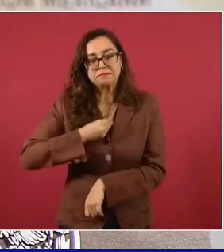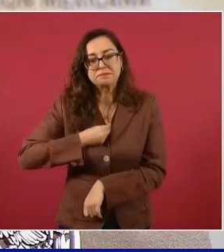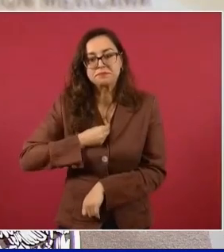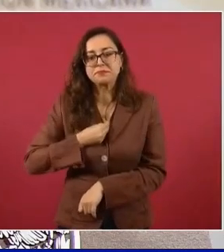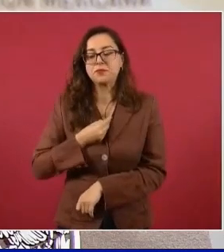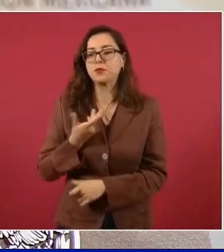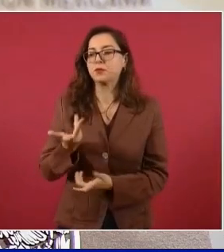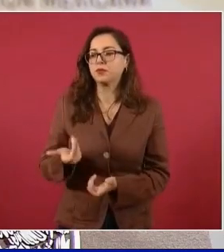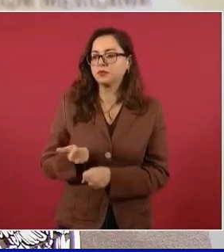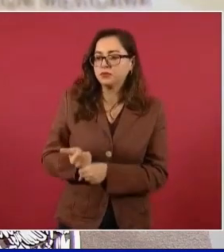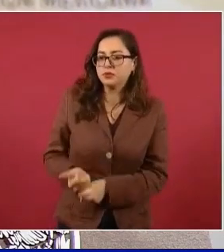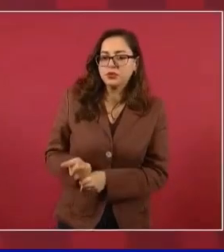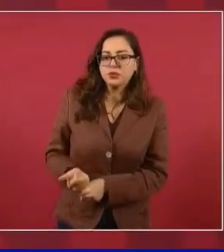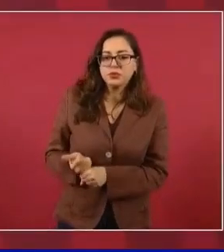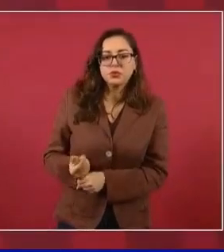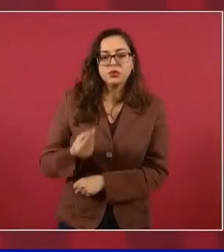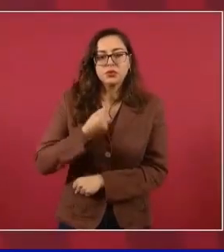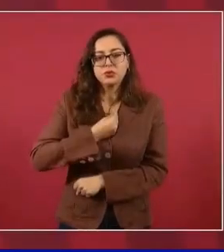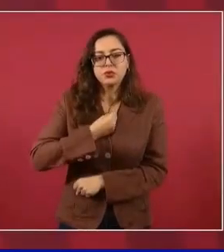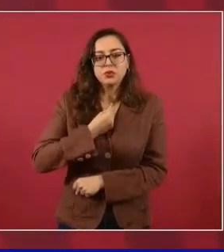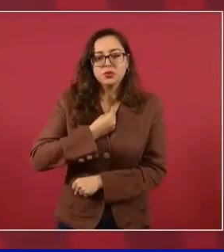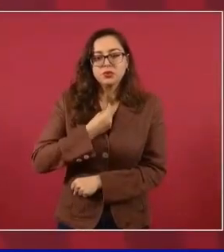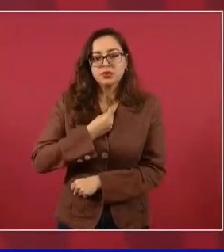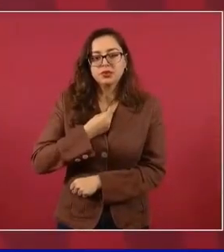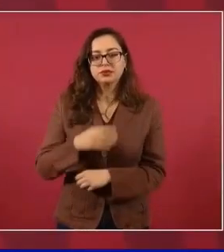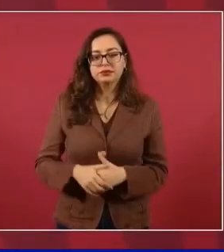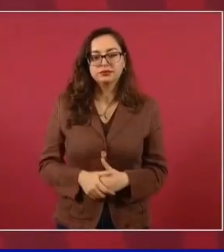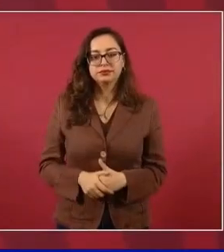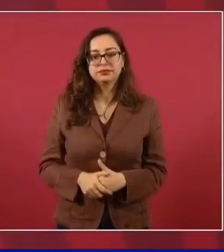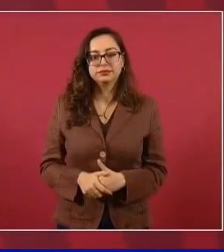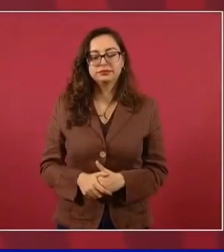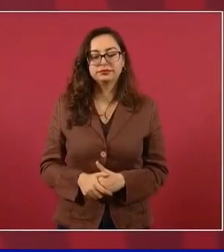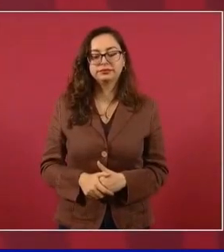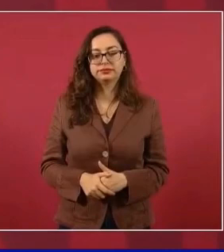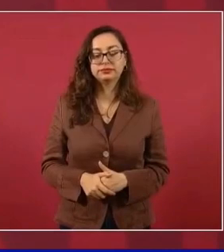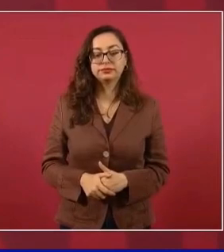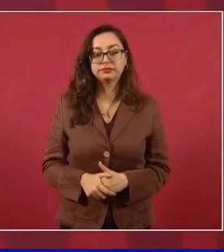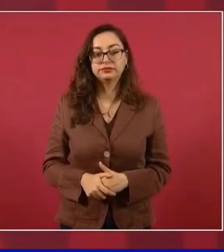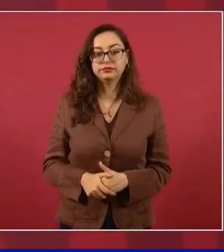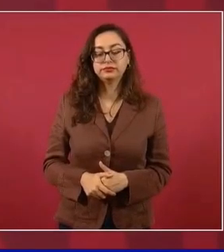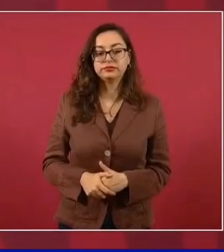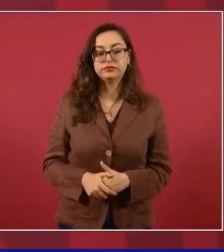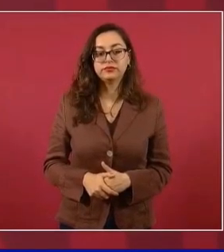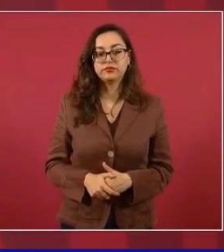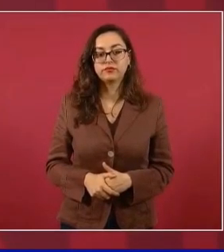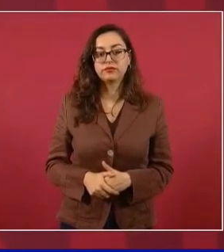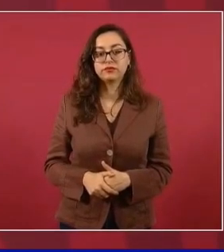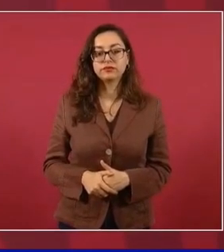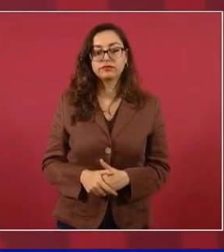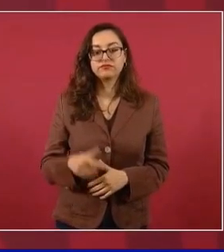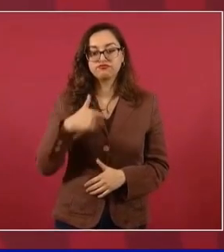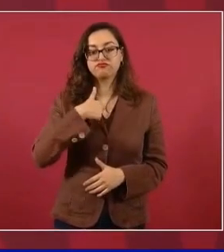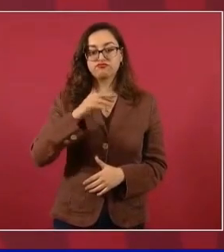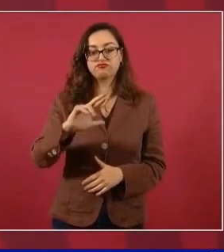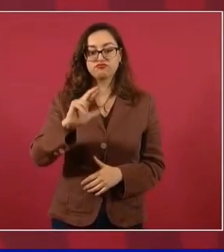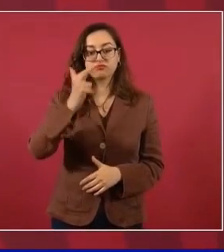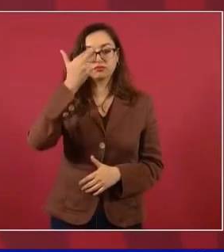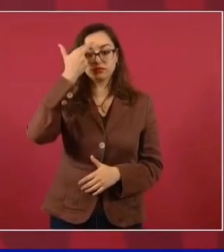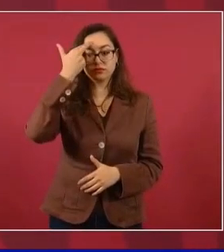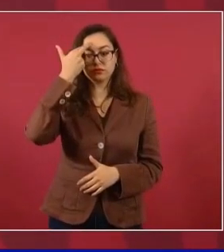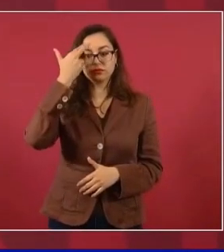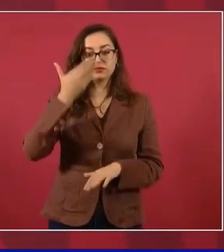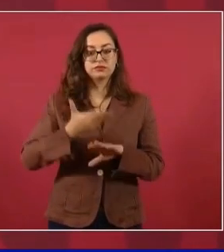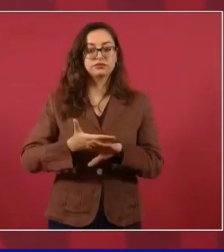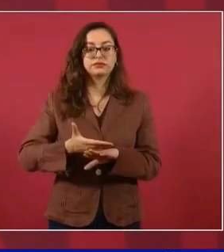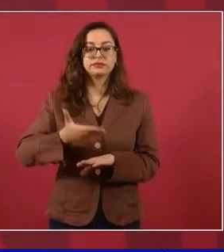Afectan los contratos colectivos, no se me va a olvidar que hubo un sindicato de esos